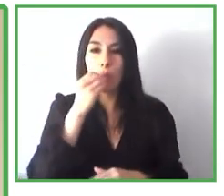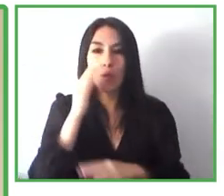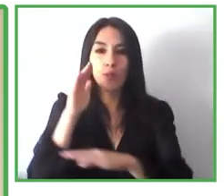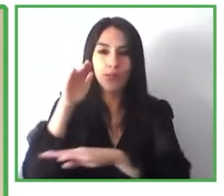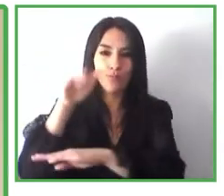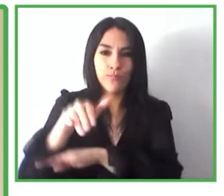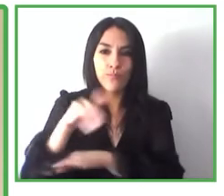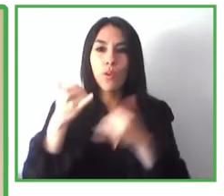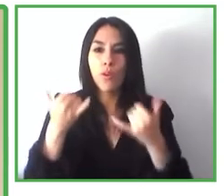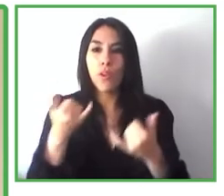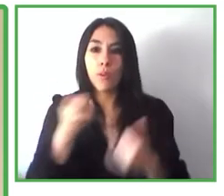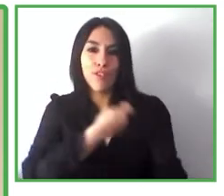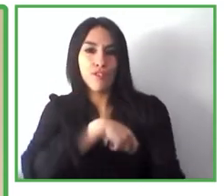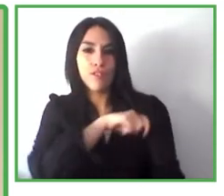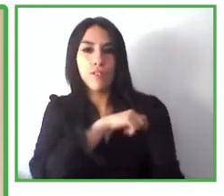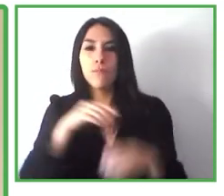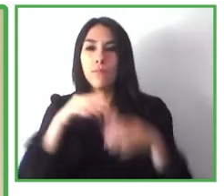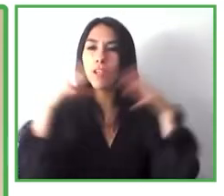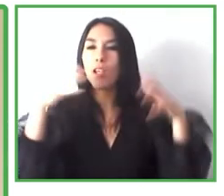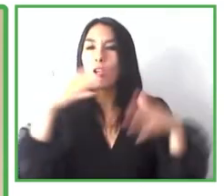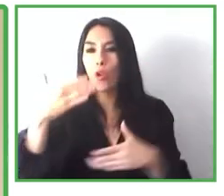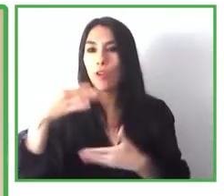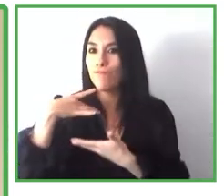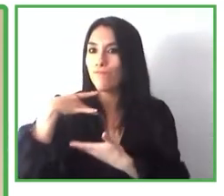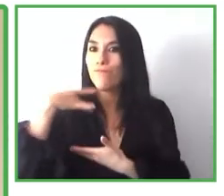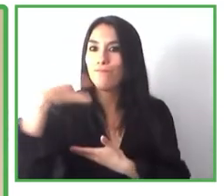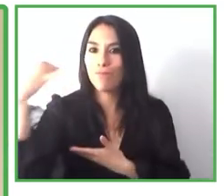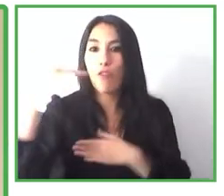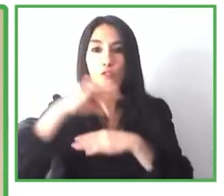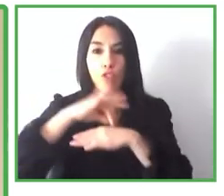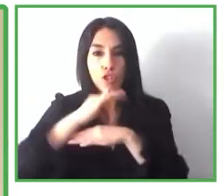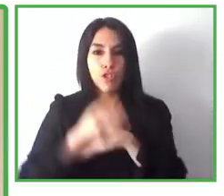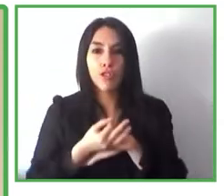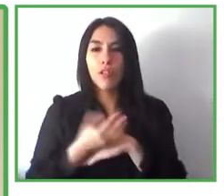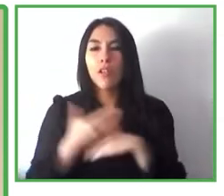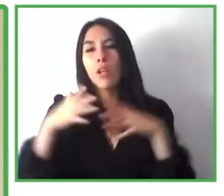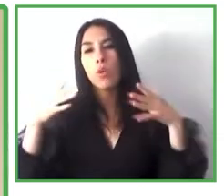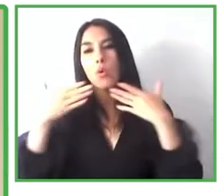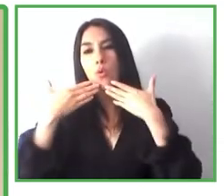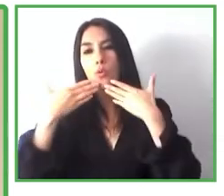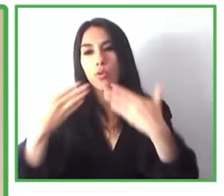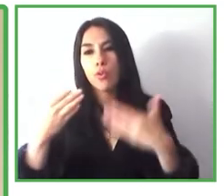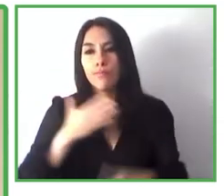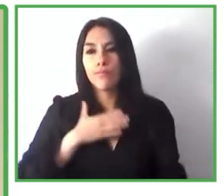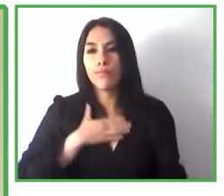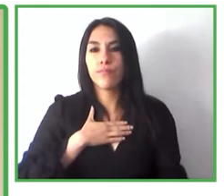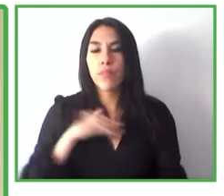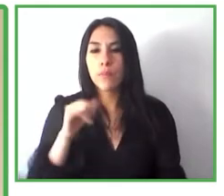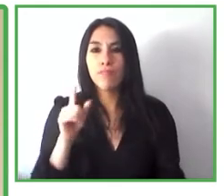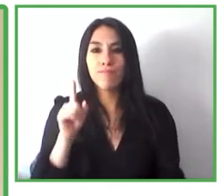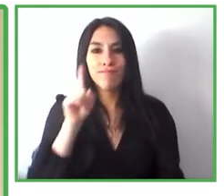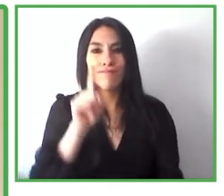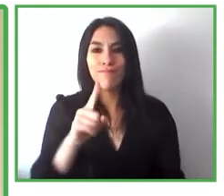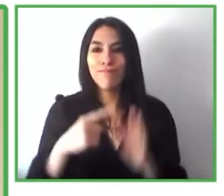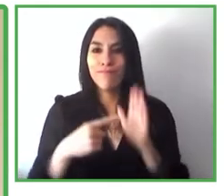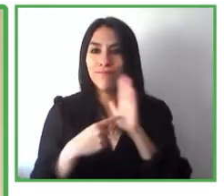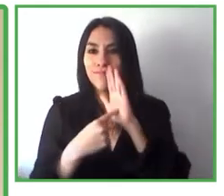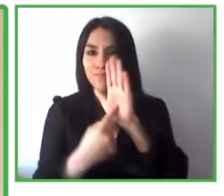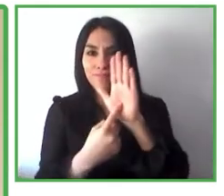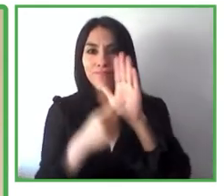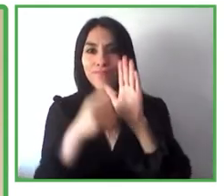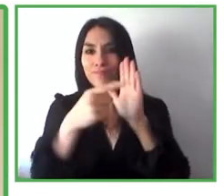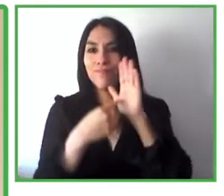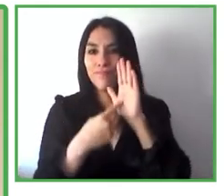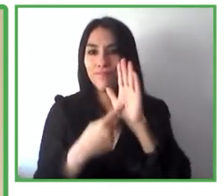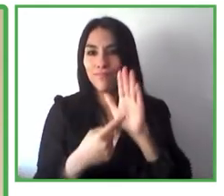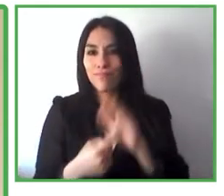y también sobre todo expresar mi satisfacción por poder compartir esa virtual componente de tanta relevancia mi objetivo en esta presentación